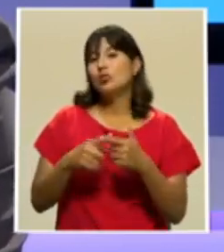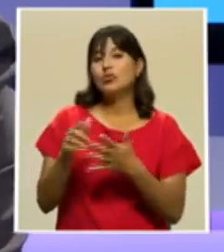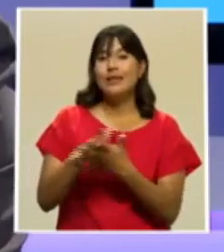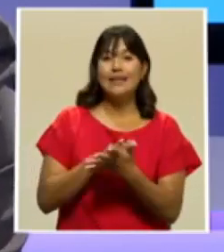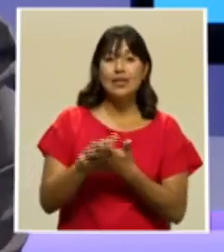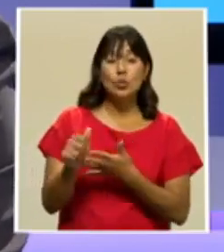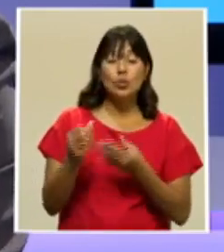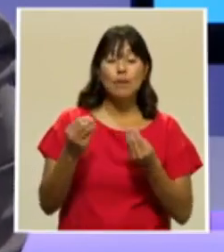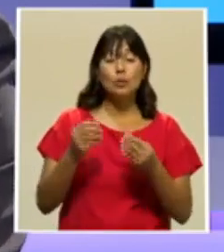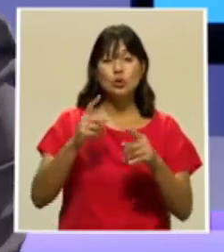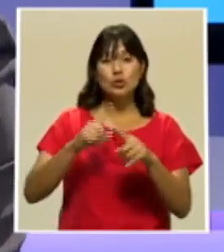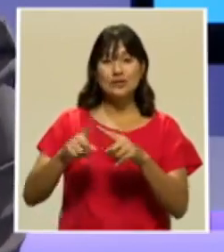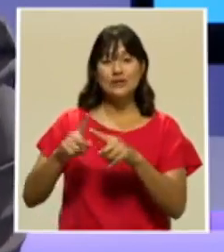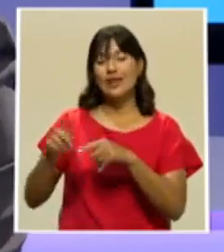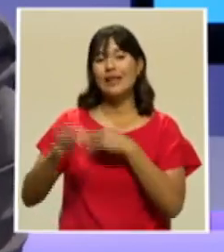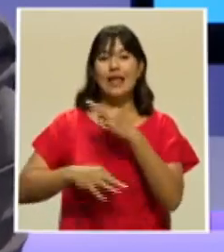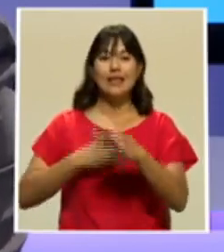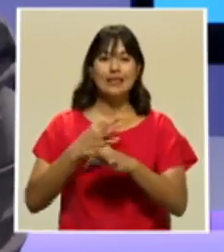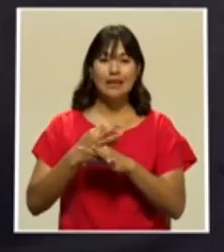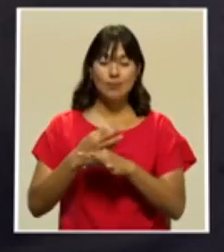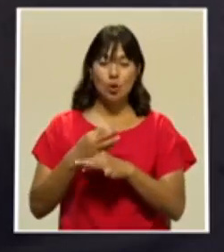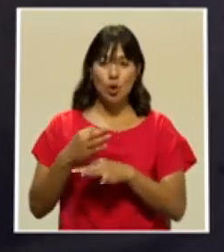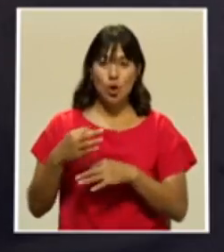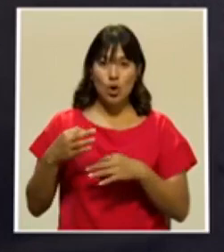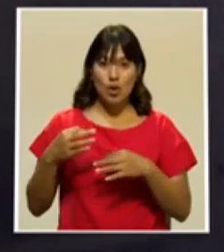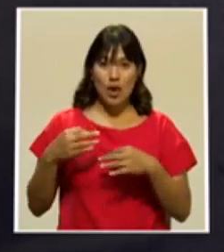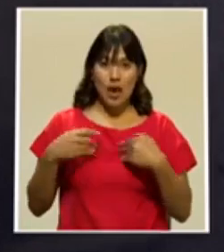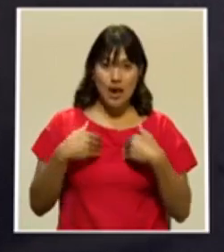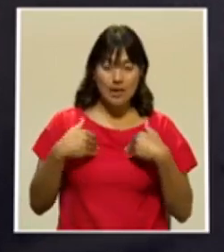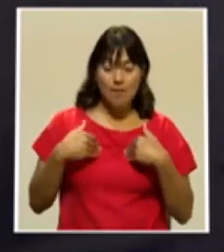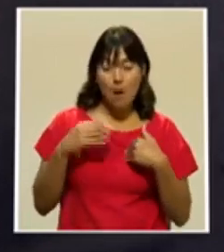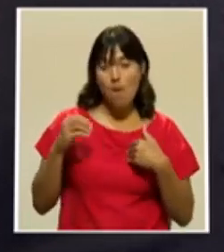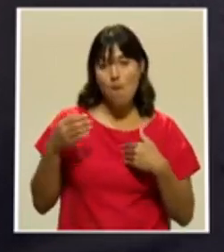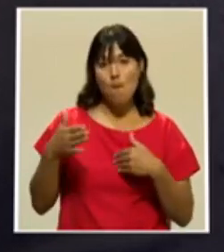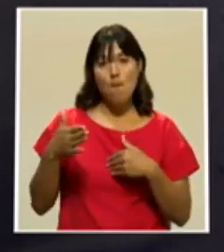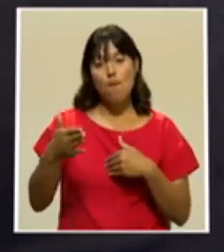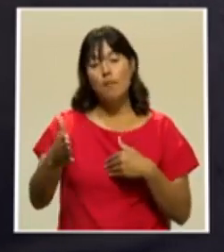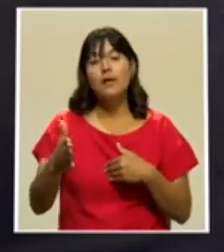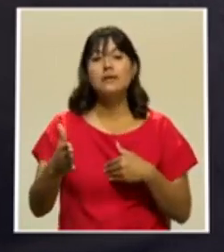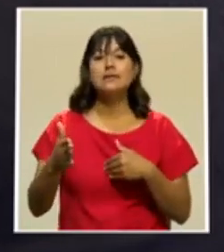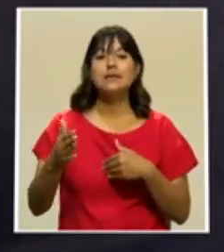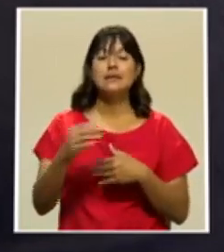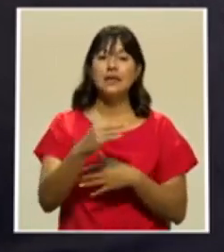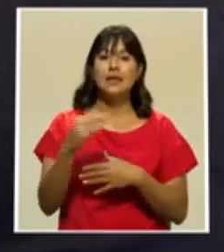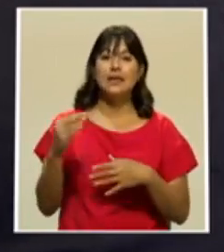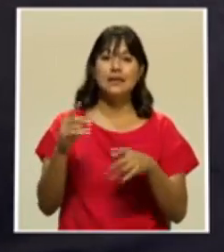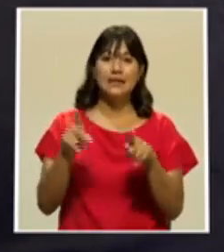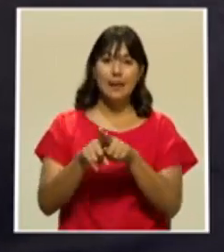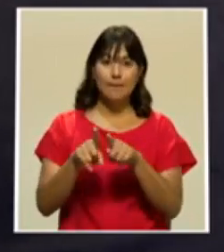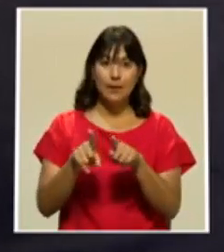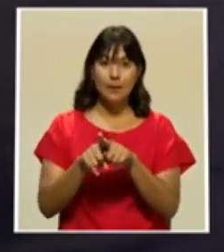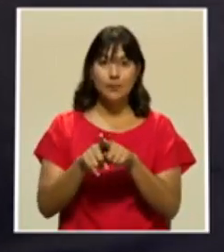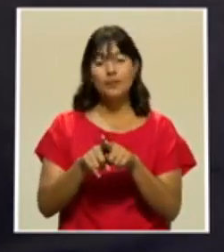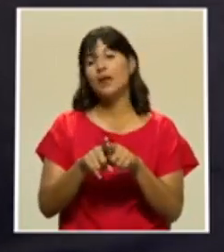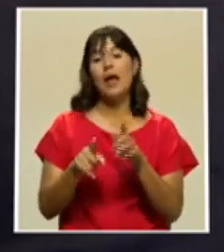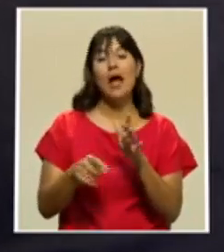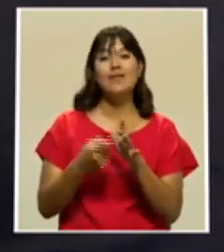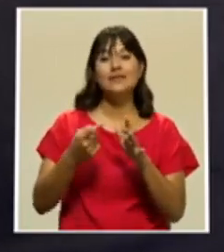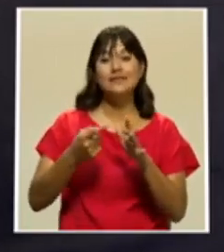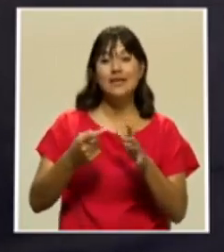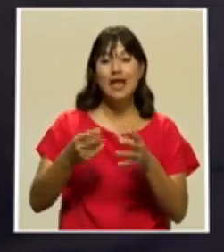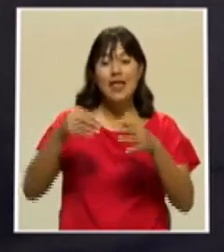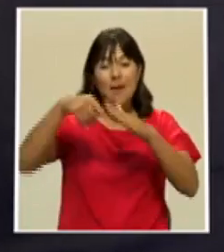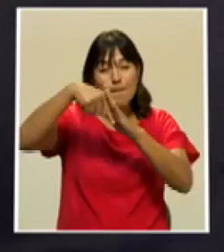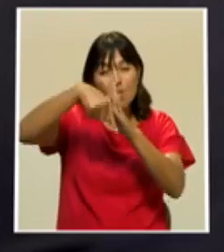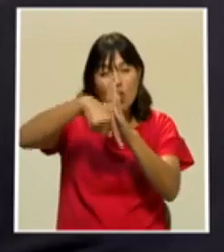sistemas, el levantamiento de sedimentos que eventualmente vienen a enterrar a otras especies que